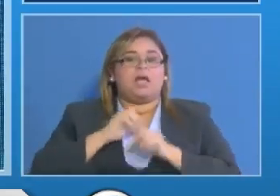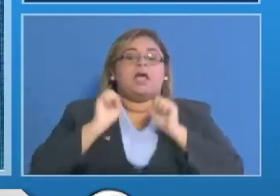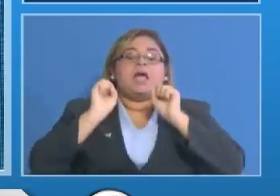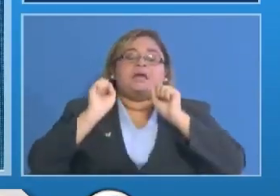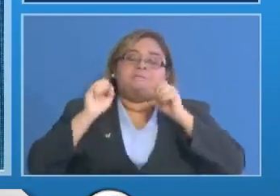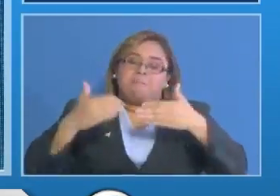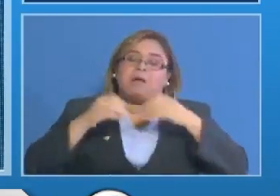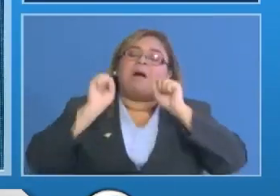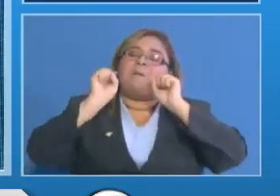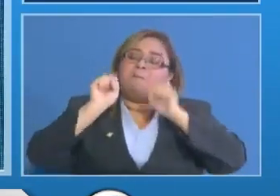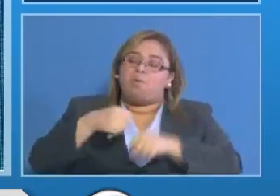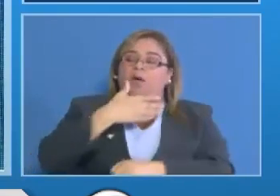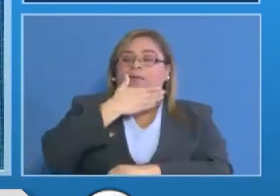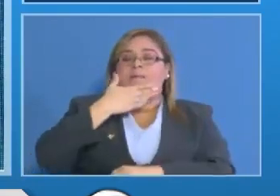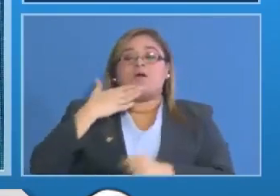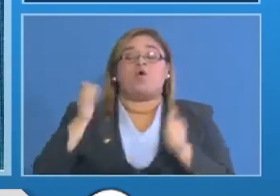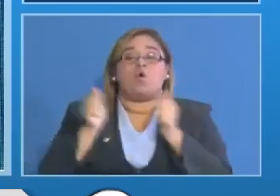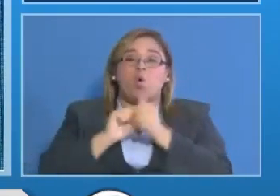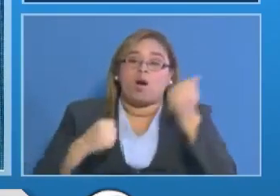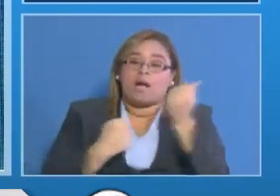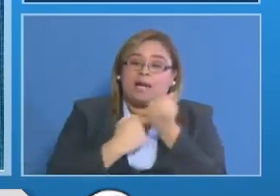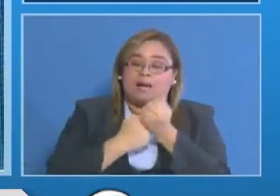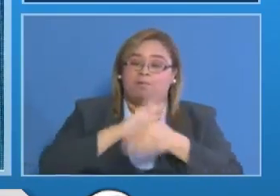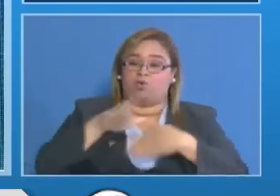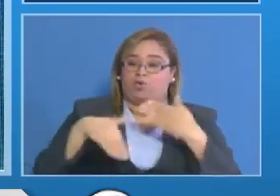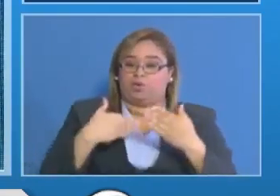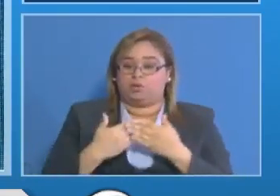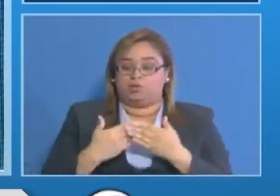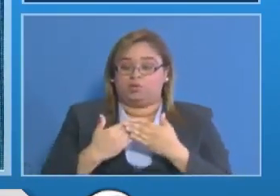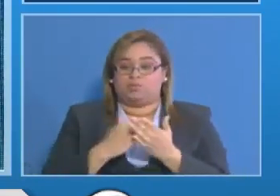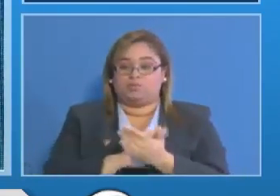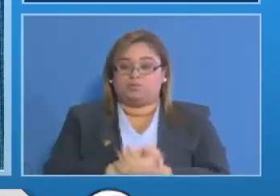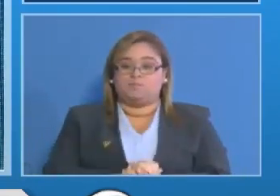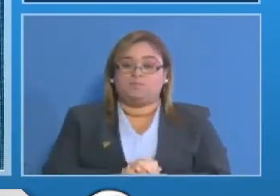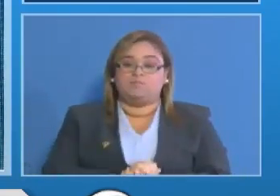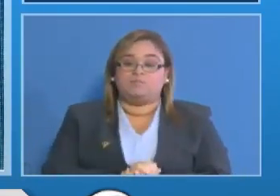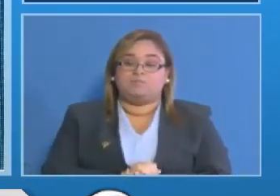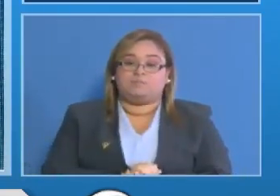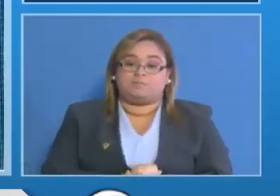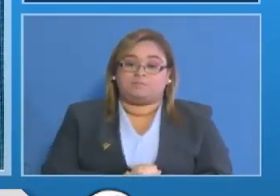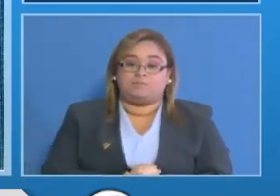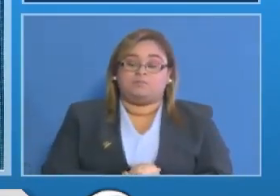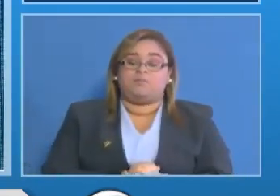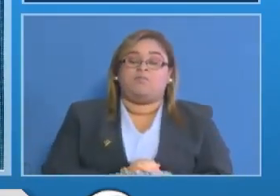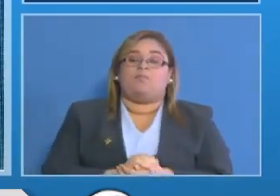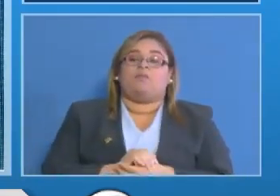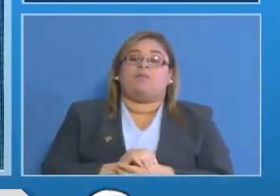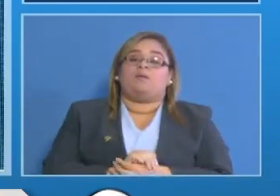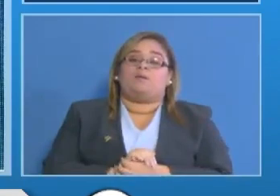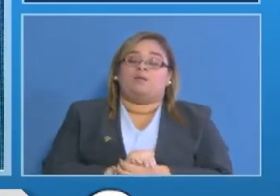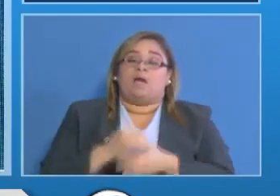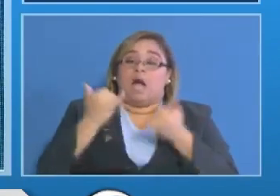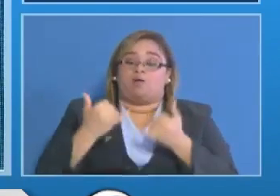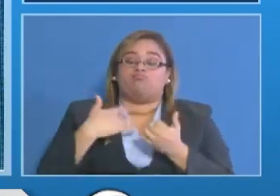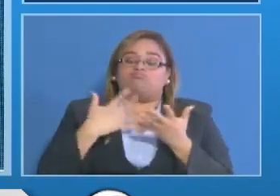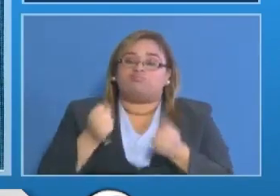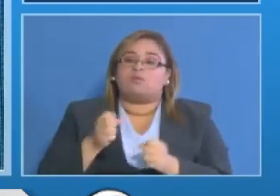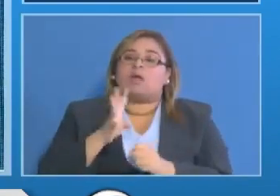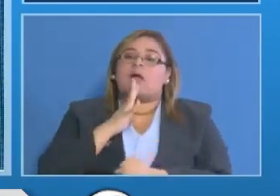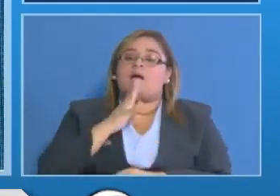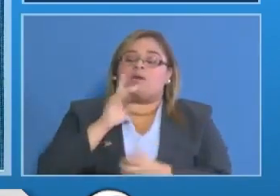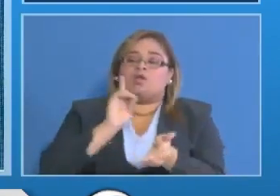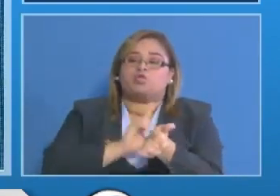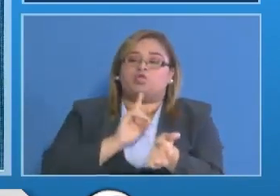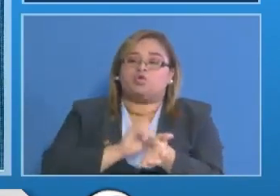mejor con la colaboración de todos ustedes y en ese sentido también quisiera darle la oportunidad al doctor Bustamante